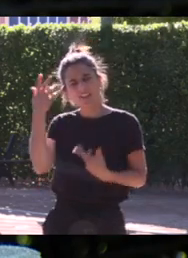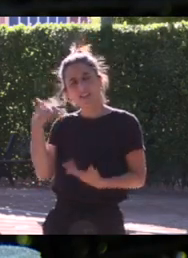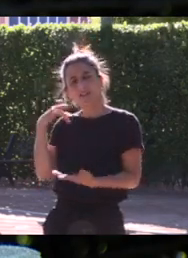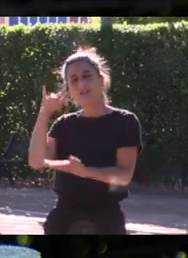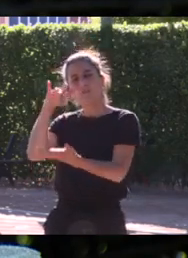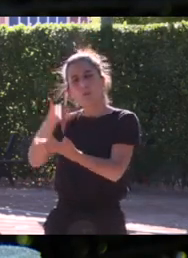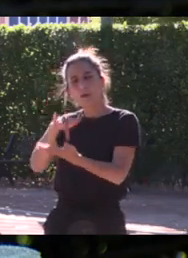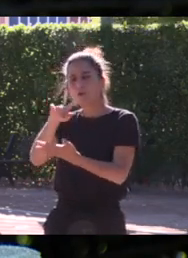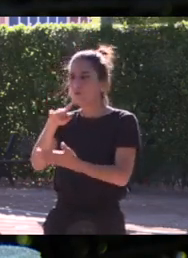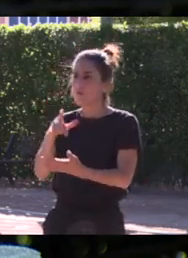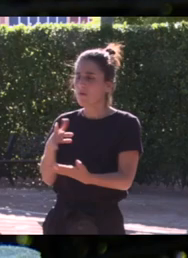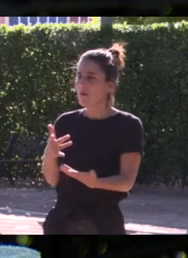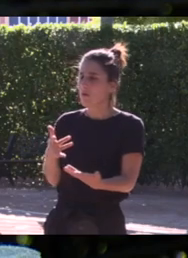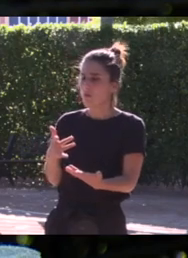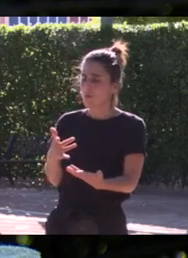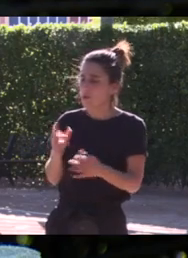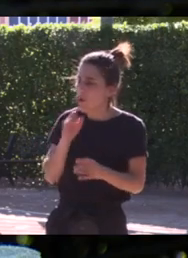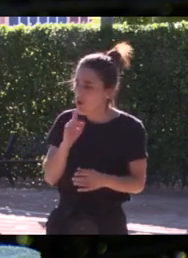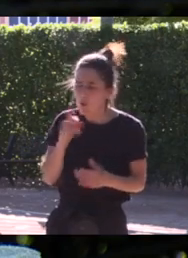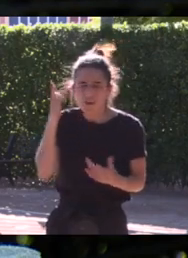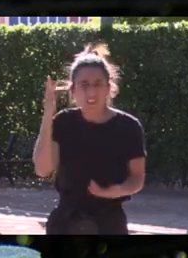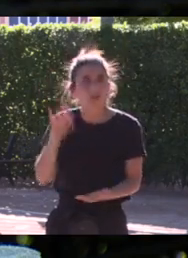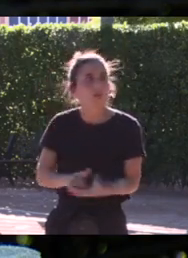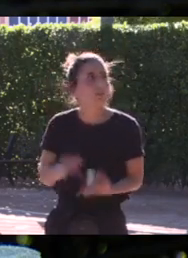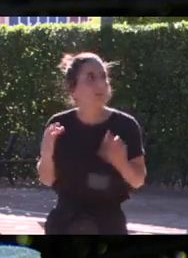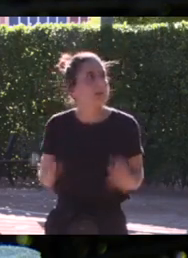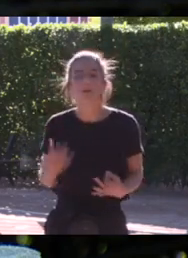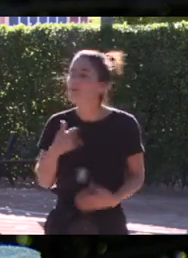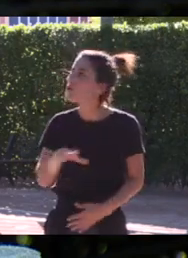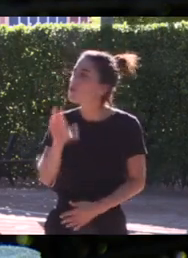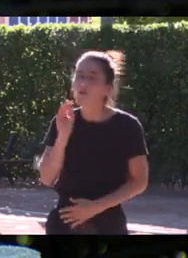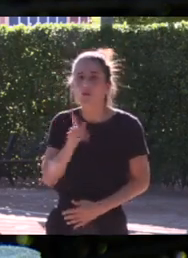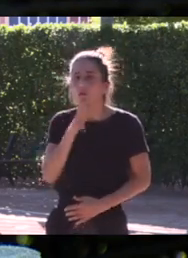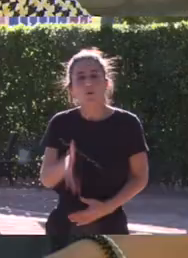incluso ahora con la perspectiva del tiempo pues todavía no logras entender?